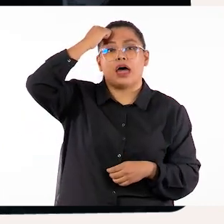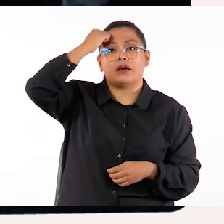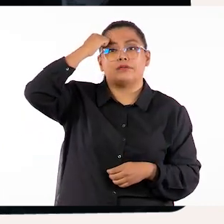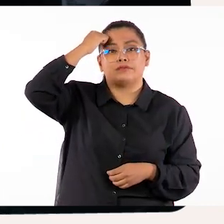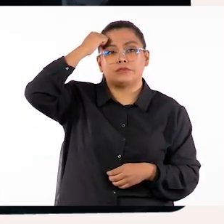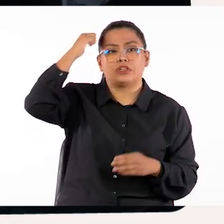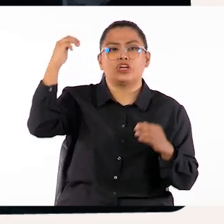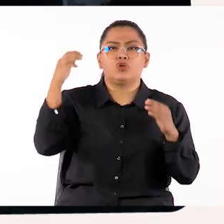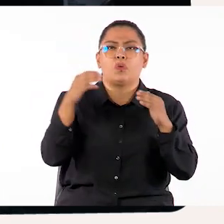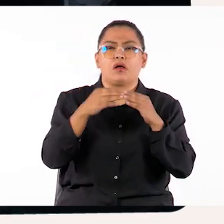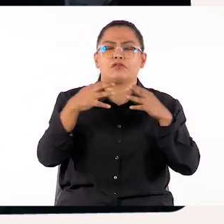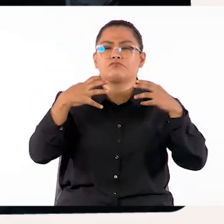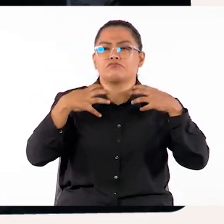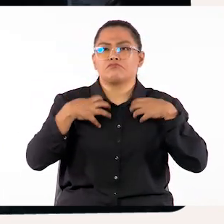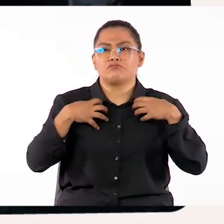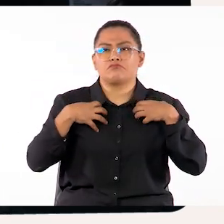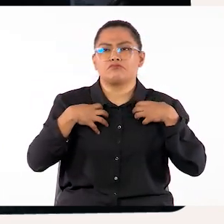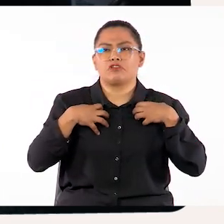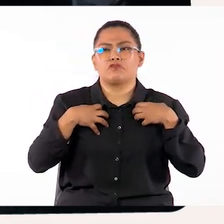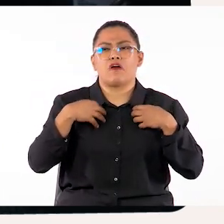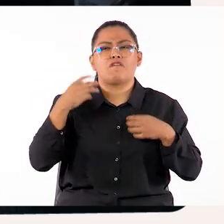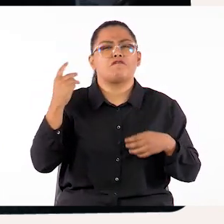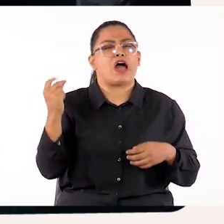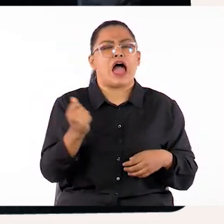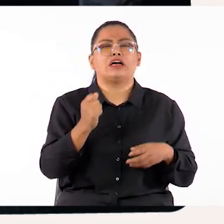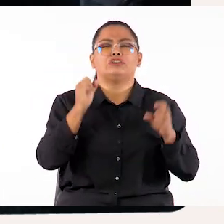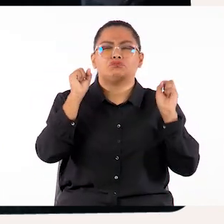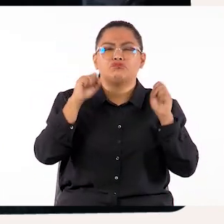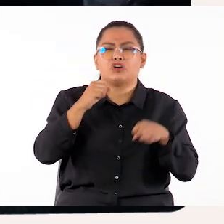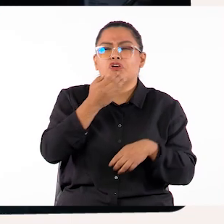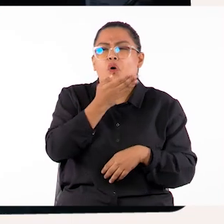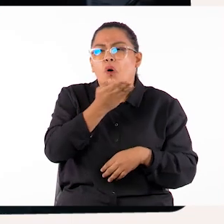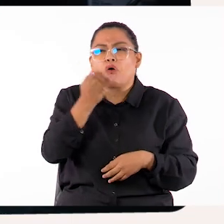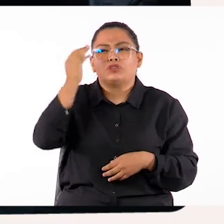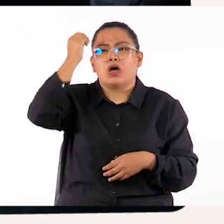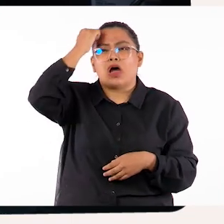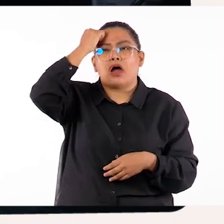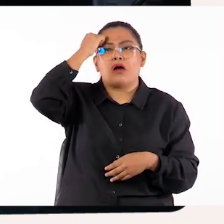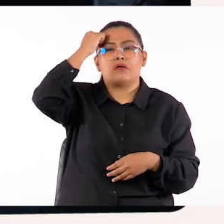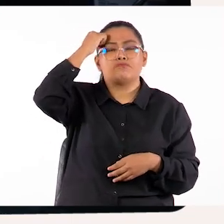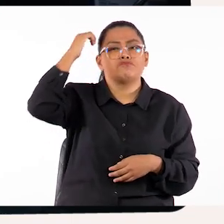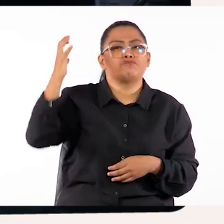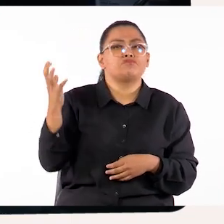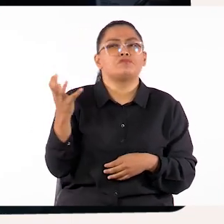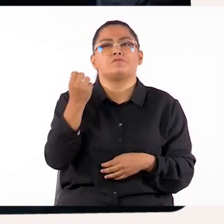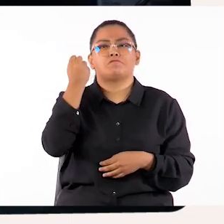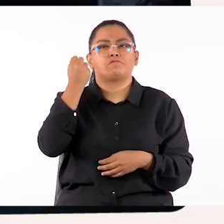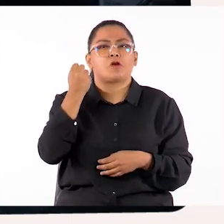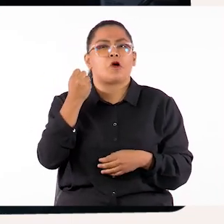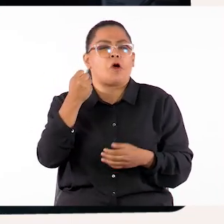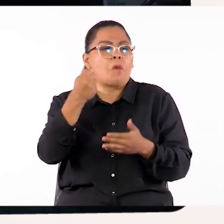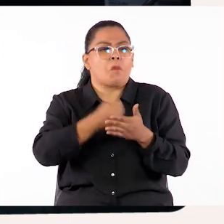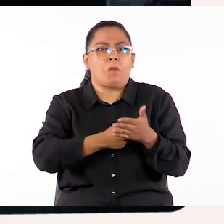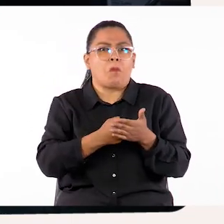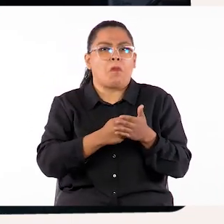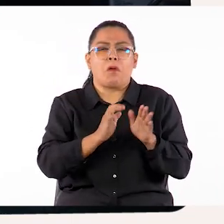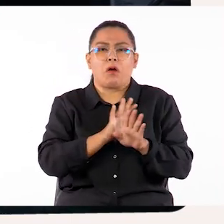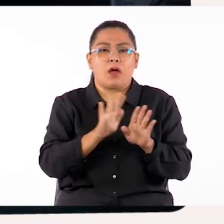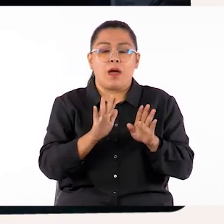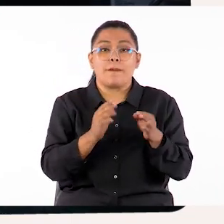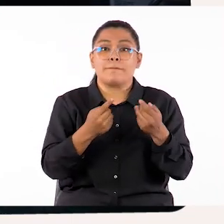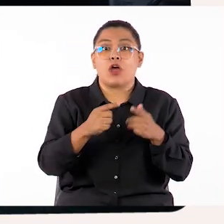la vida hay algunas cosas que son muy fáciles de aprender y que creemos que las hemos logrado casi sin esfuerzo, hay otras